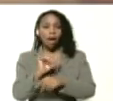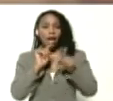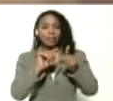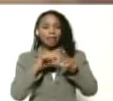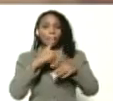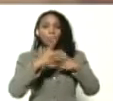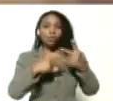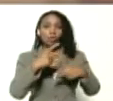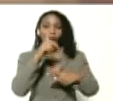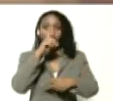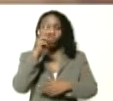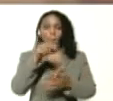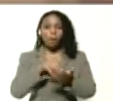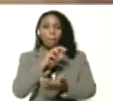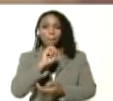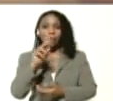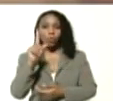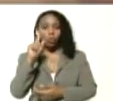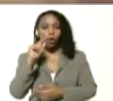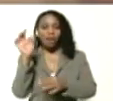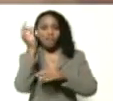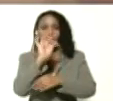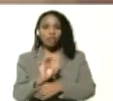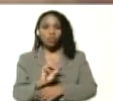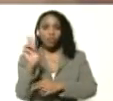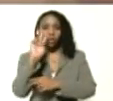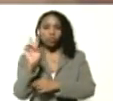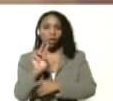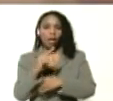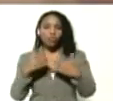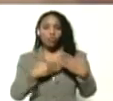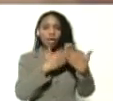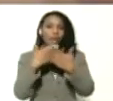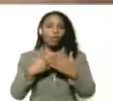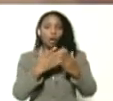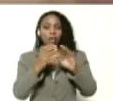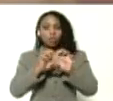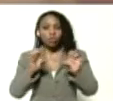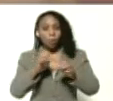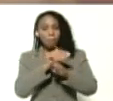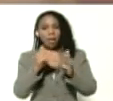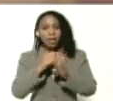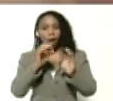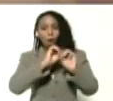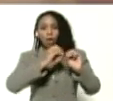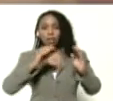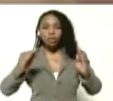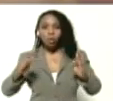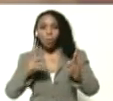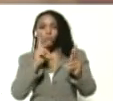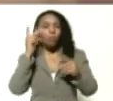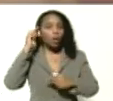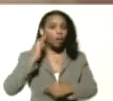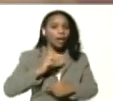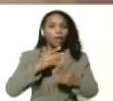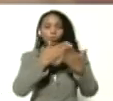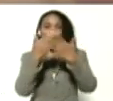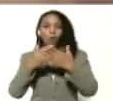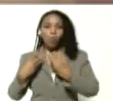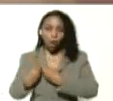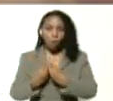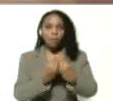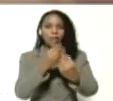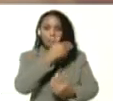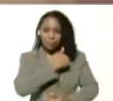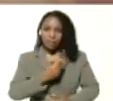proceso del año 2021, la Federación Venezolana de Estudiantes de Educación Media y la Organización Bolivariana Estudiantil lo van a acompañar,